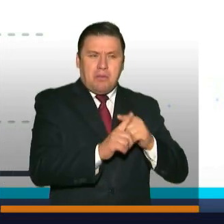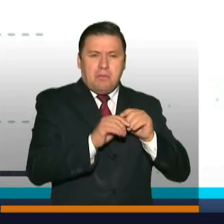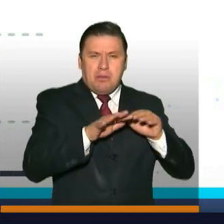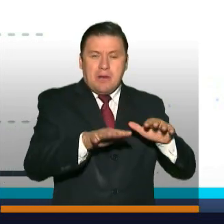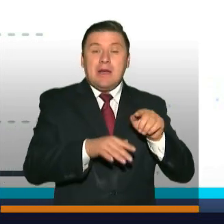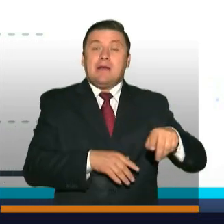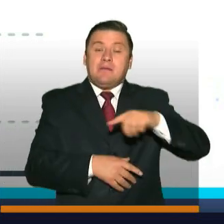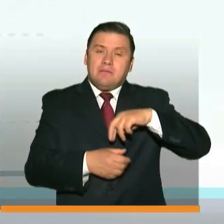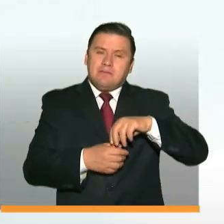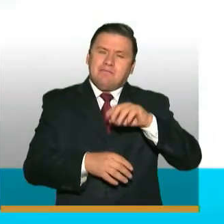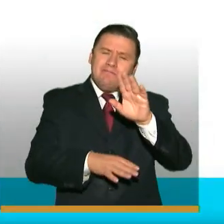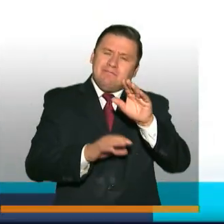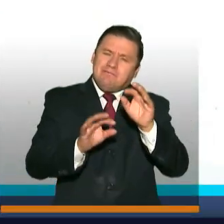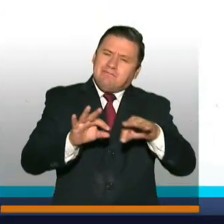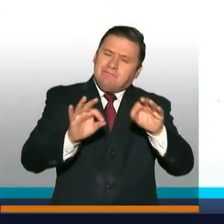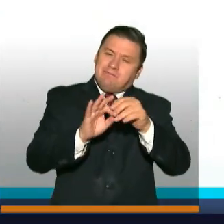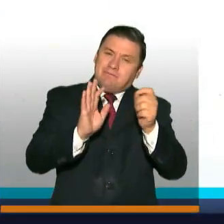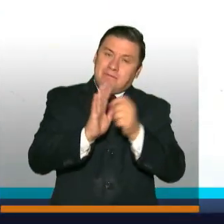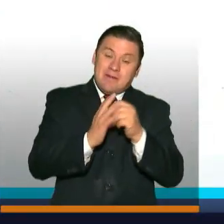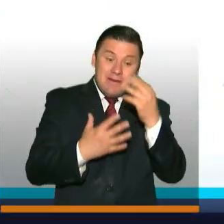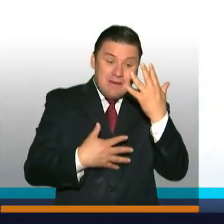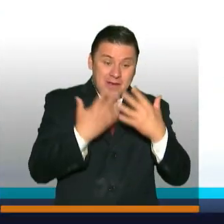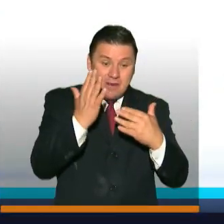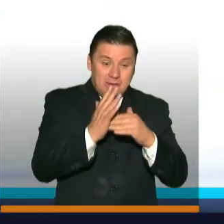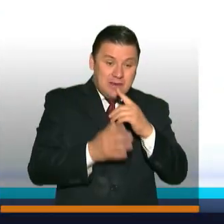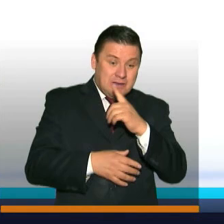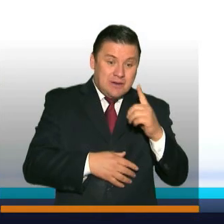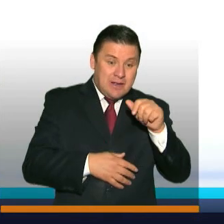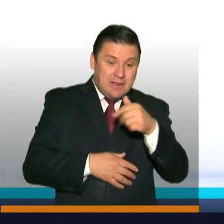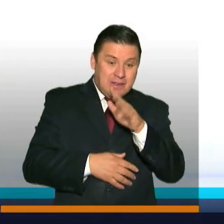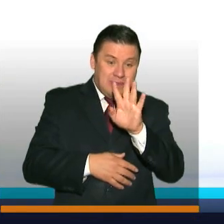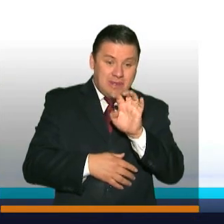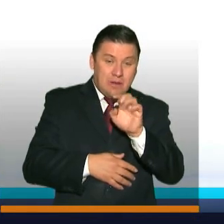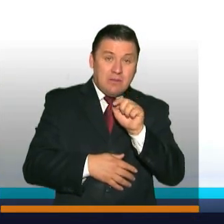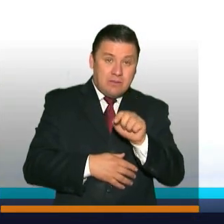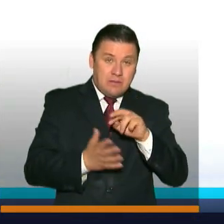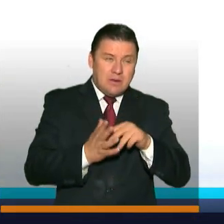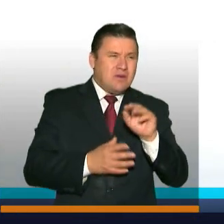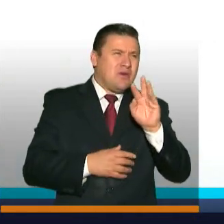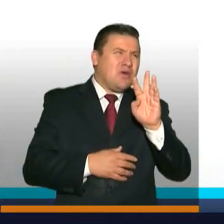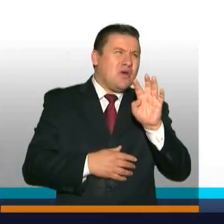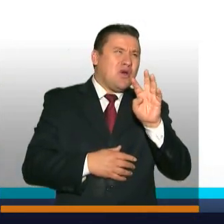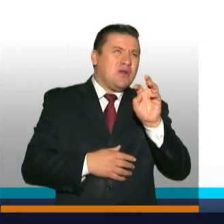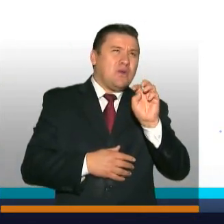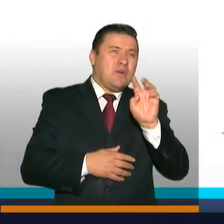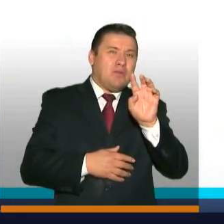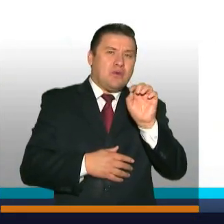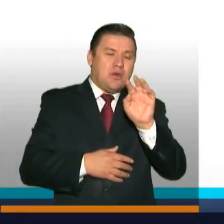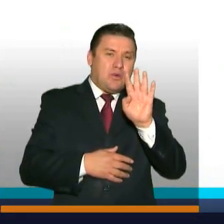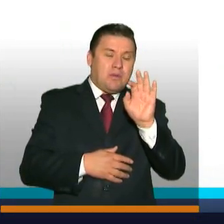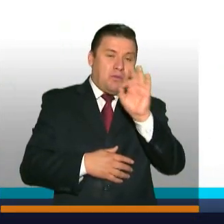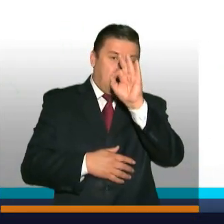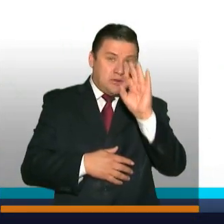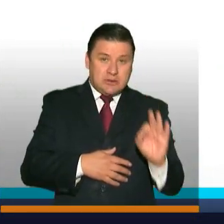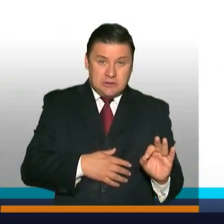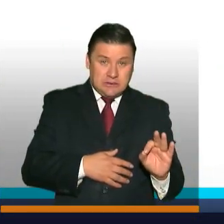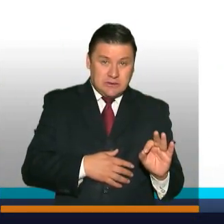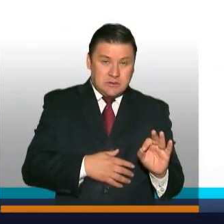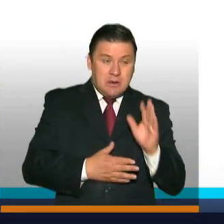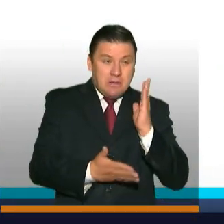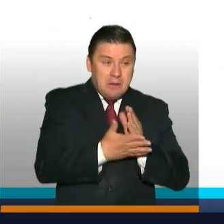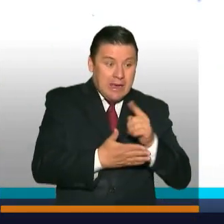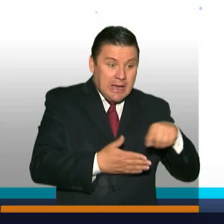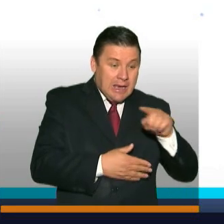de lo cual quisiera recalcar que 15,119, es decir, el 89.28% de esos